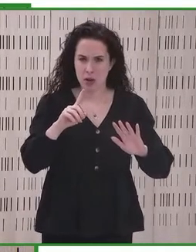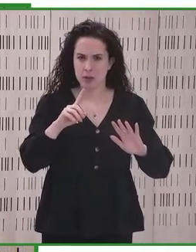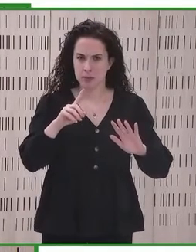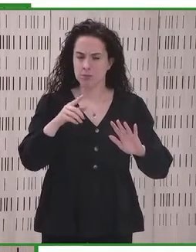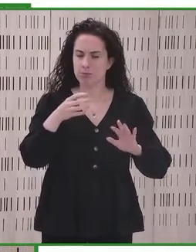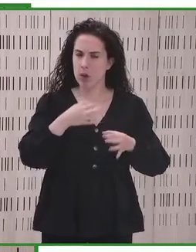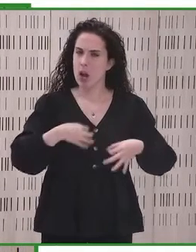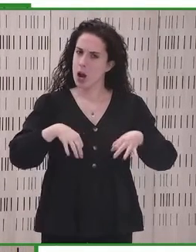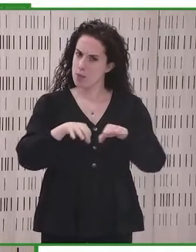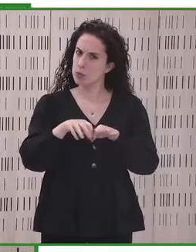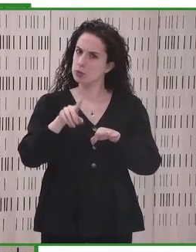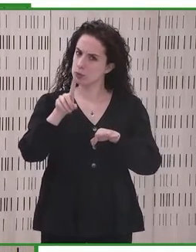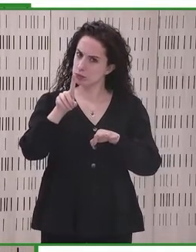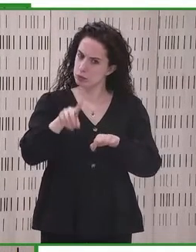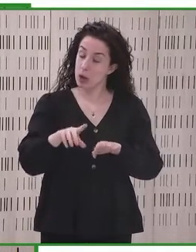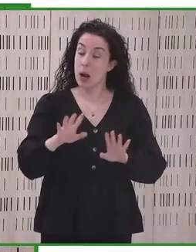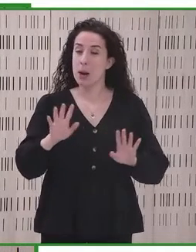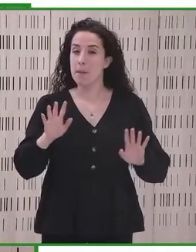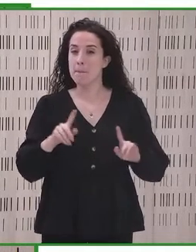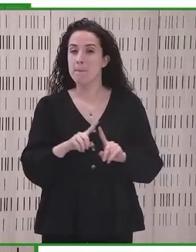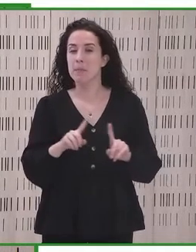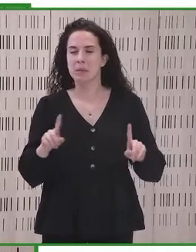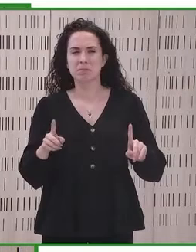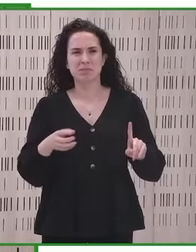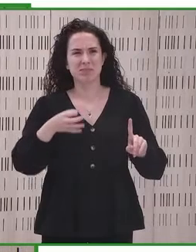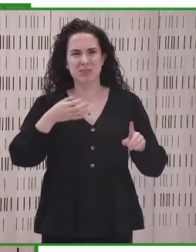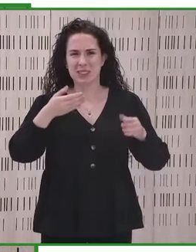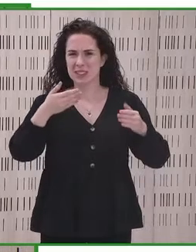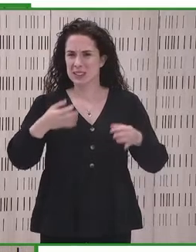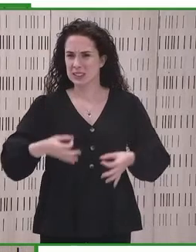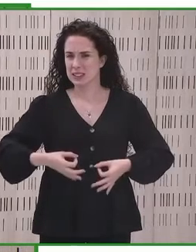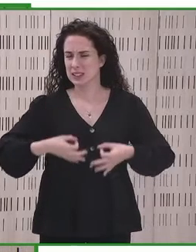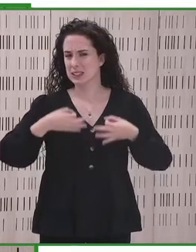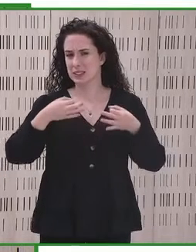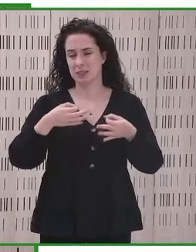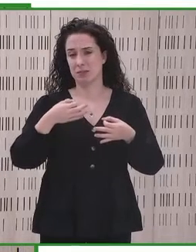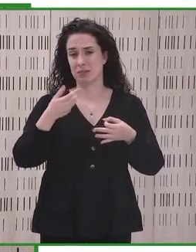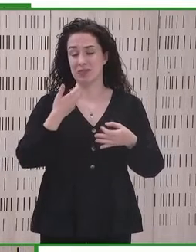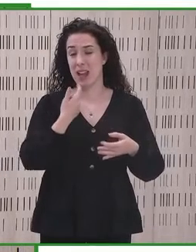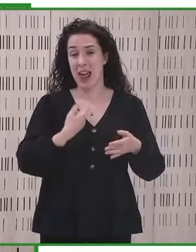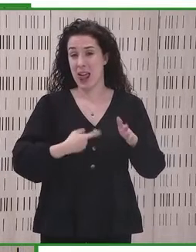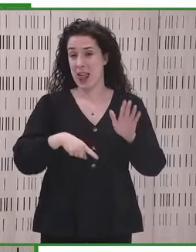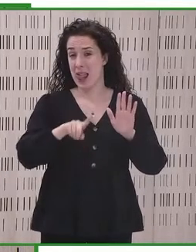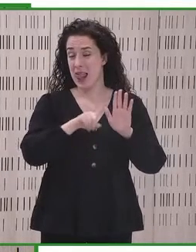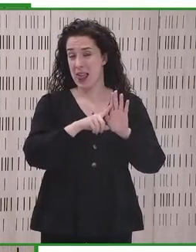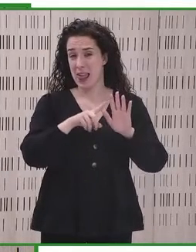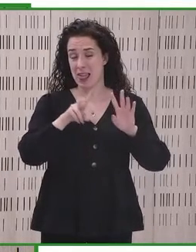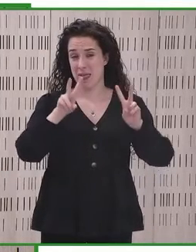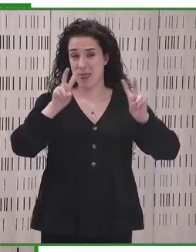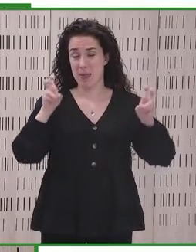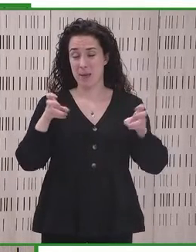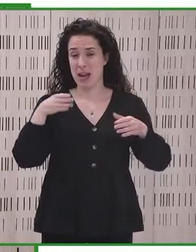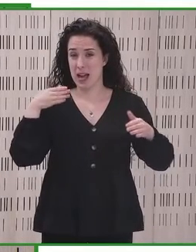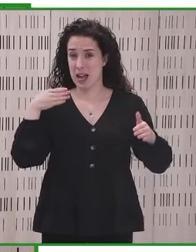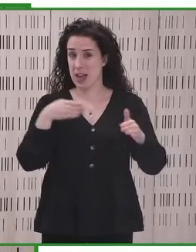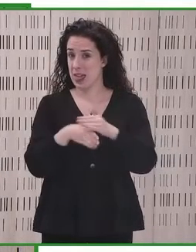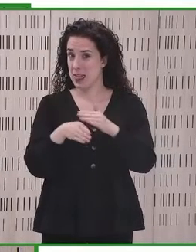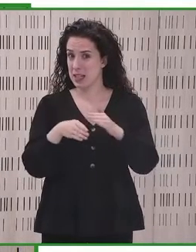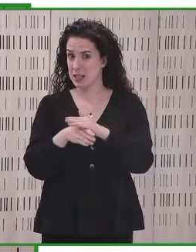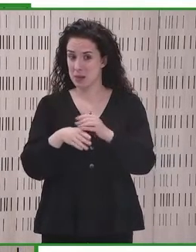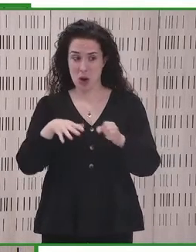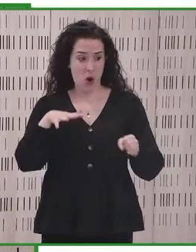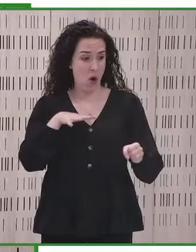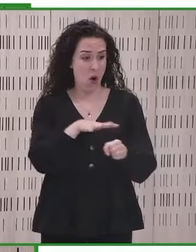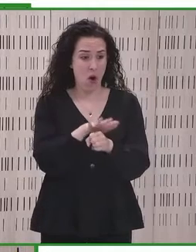importantes. Y es que esto lo vamos a ver siempre. La legislación, cuando exista sobre accesibilidad, no siempre lo va a